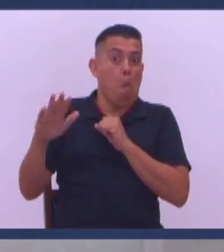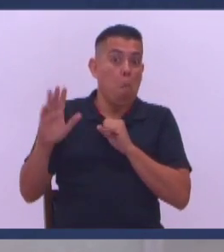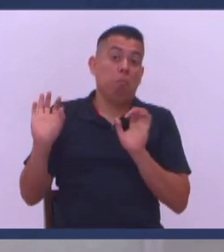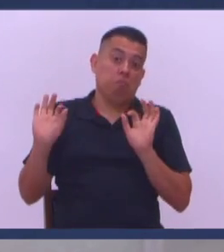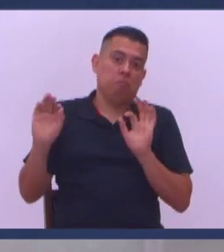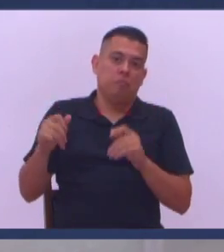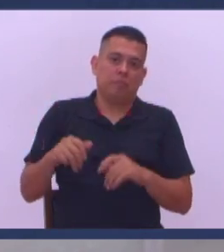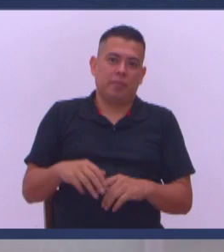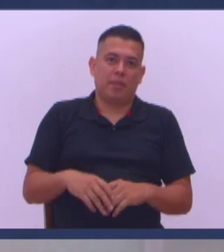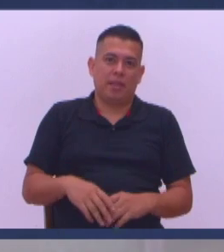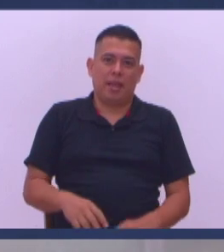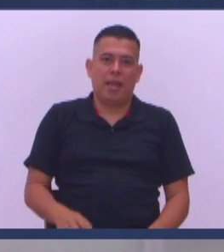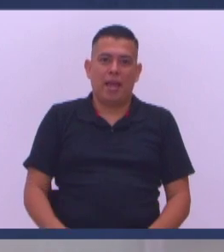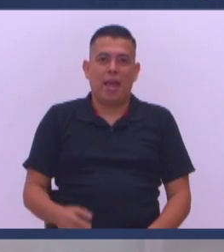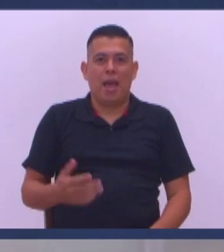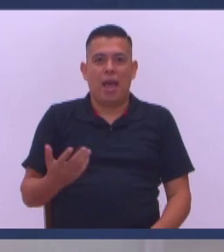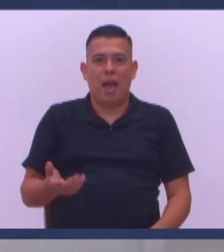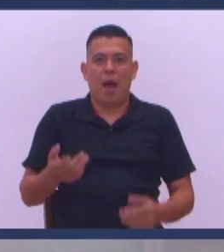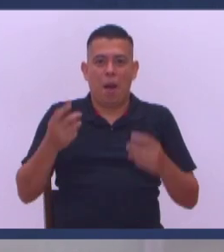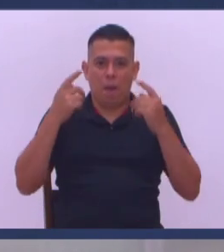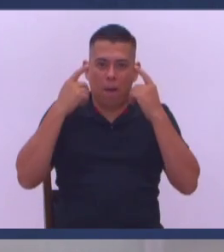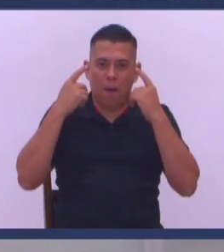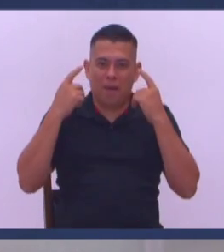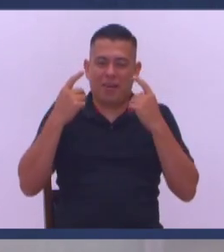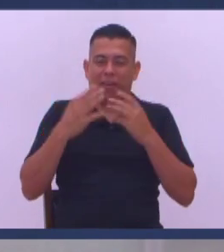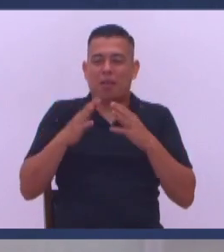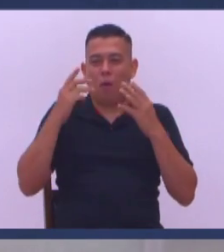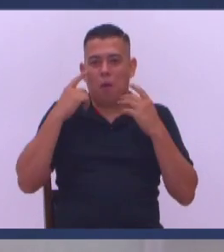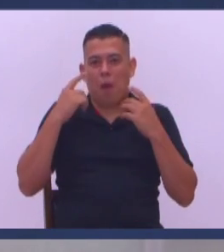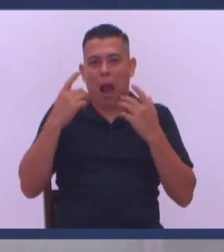No puedo decir Palabras chinas Porque ahorita Puede entrar el virus Chunchon